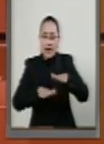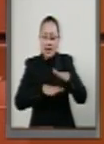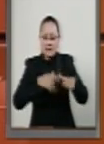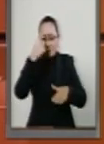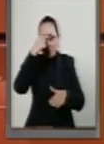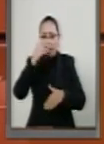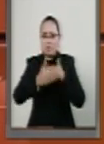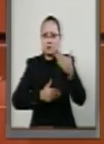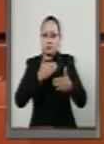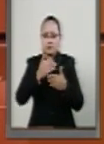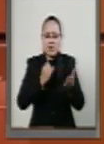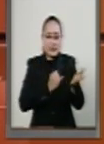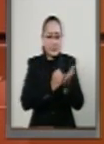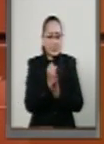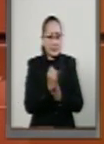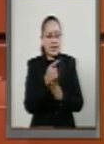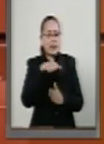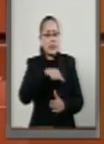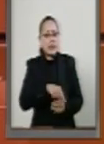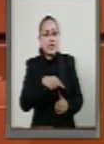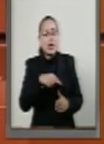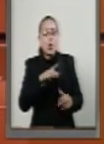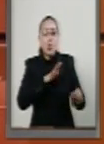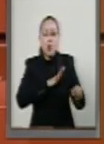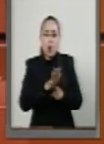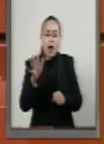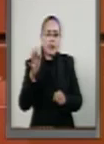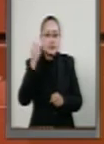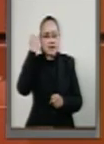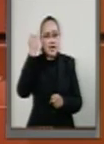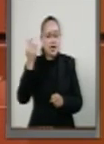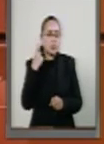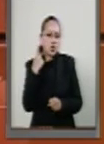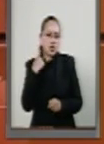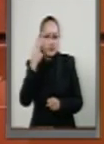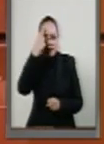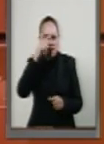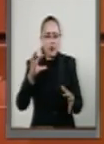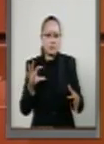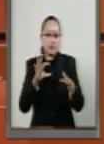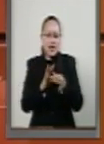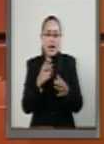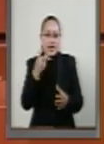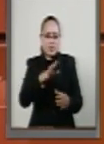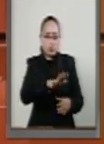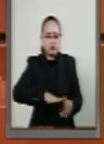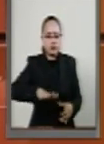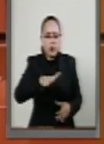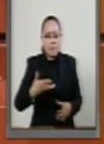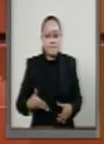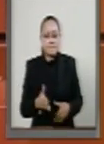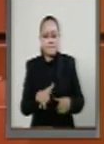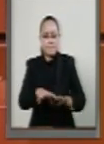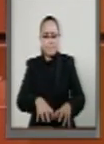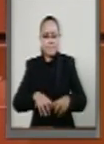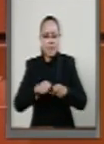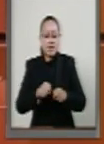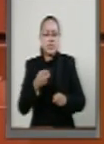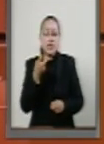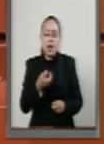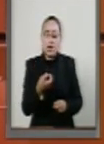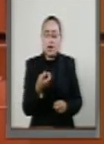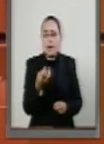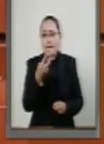se toman las decisiones de política pública para este sector pesquero. Bajo la